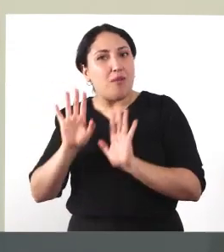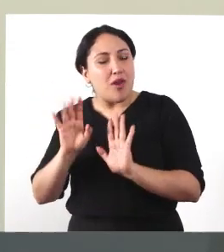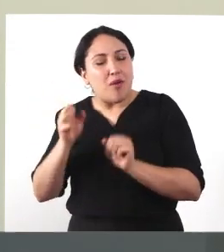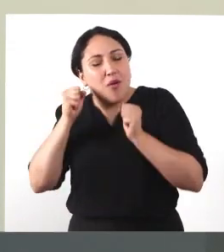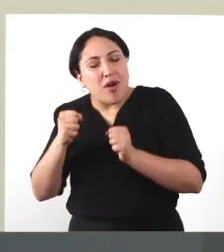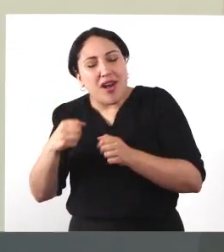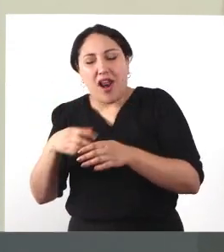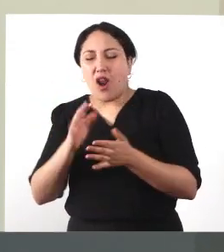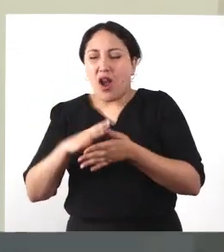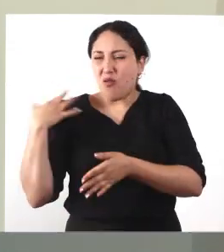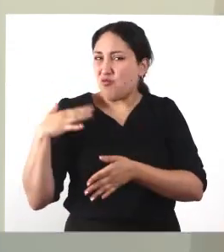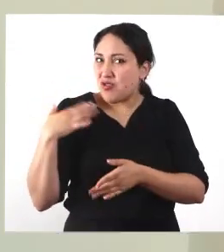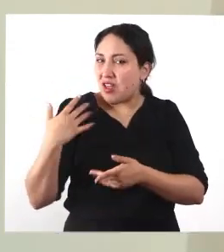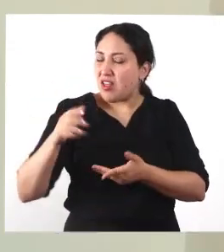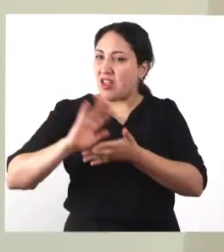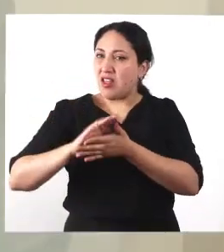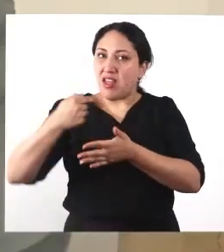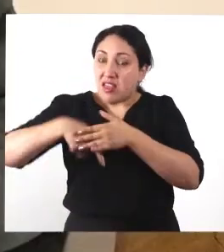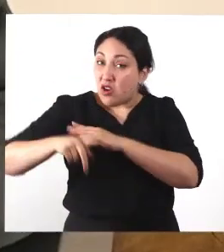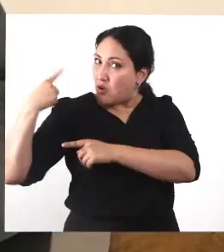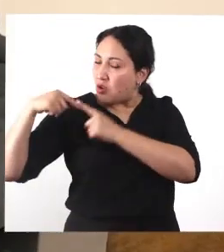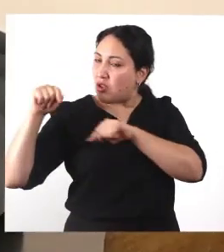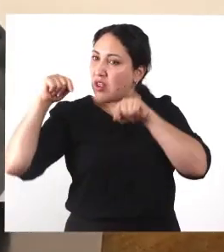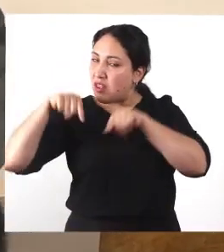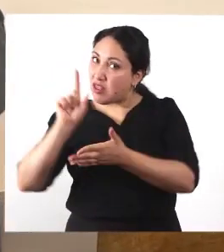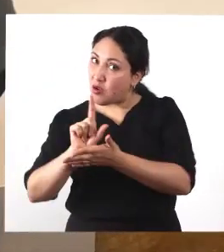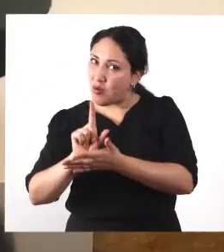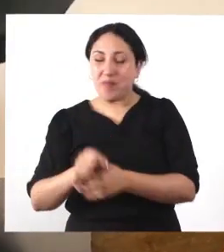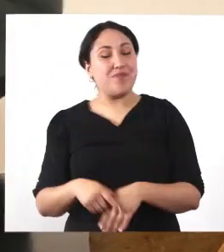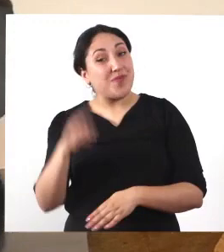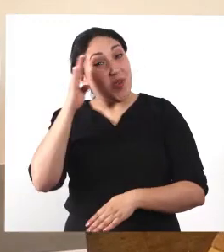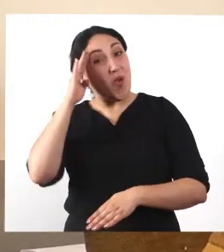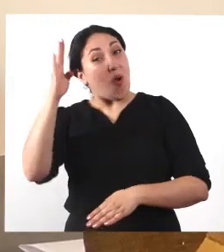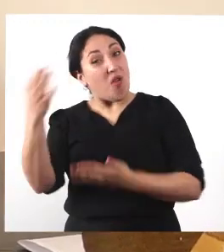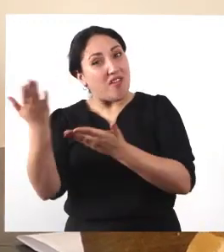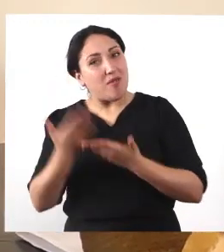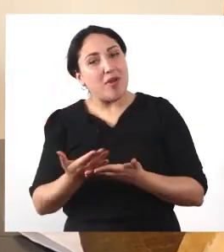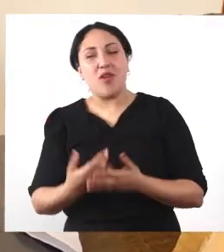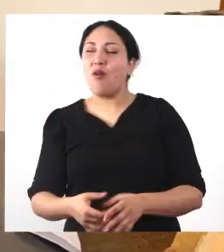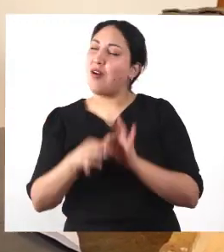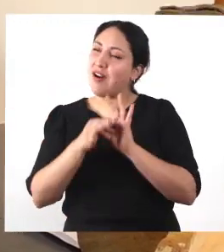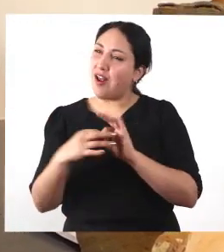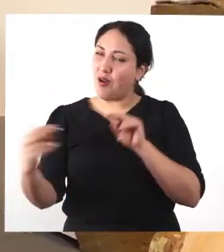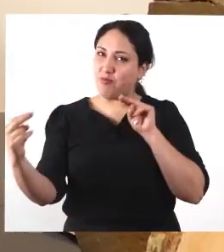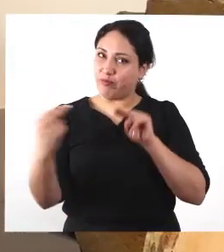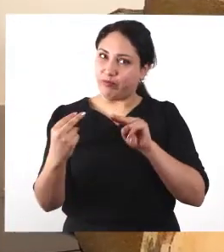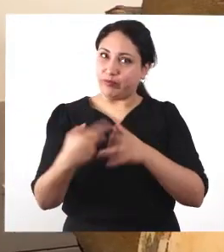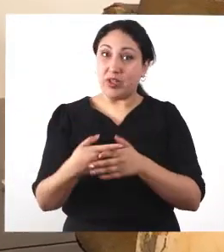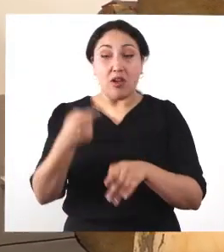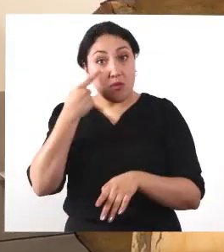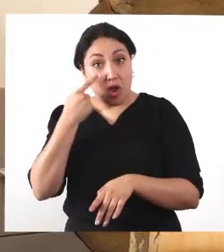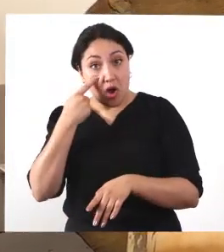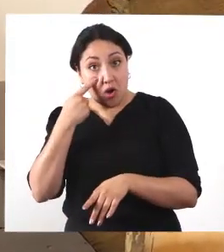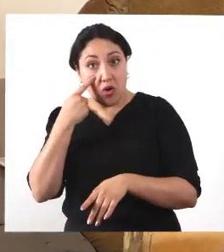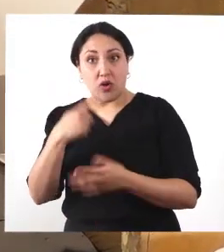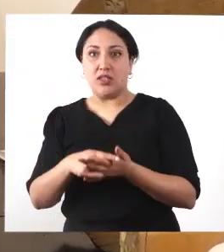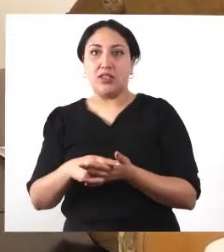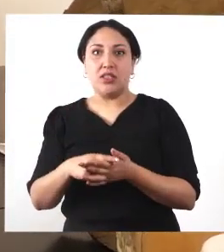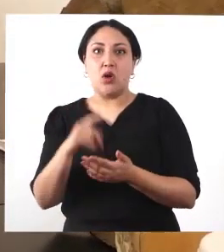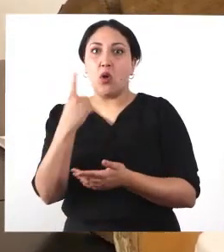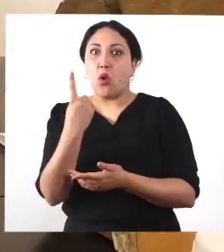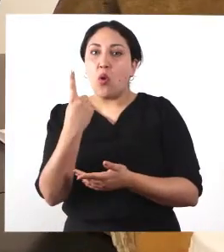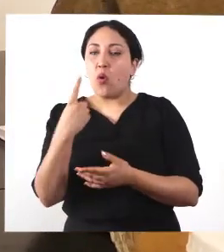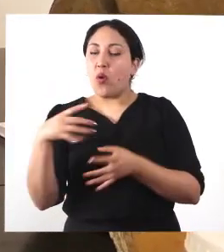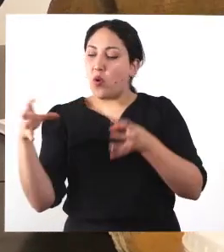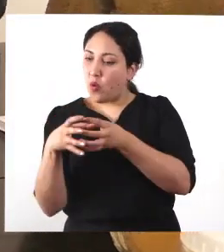histórica del Herbario Nacional. Hola, bienvenidos. Gracias por venir a Botánica y en esta oportunidad les quiero contar